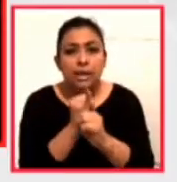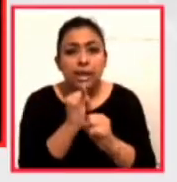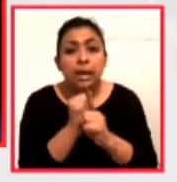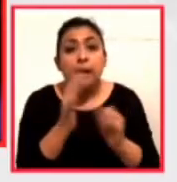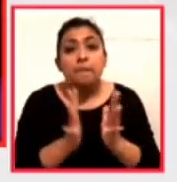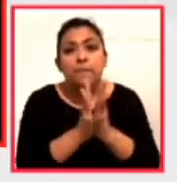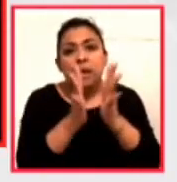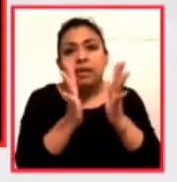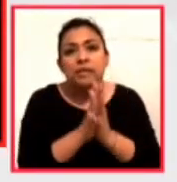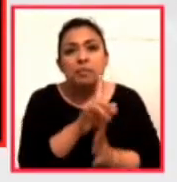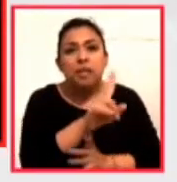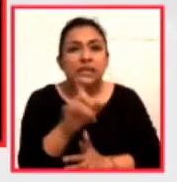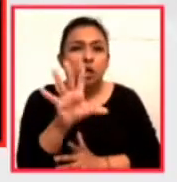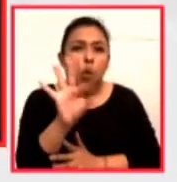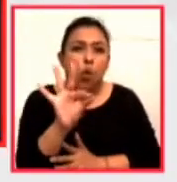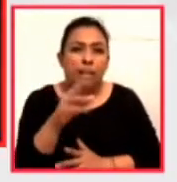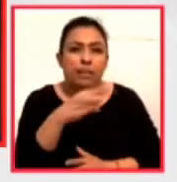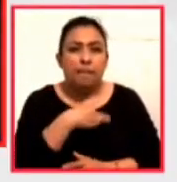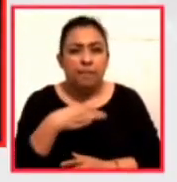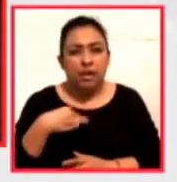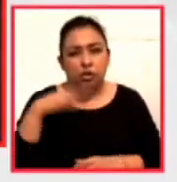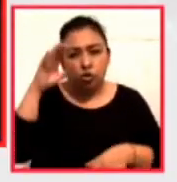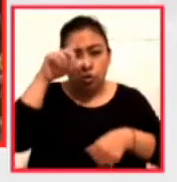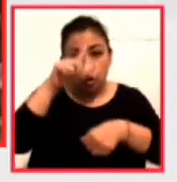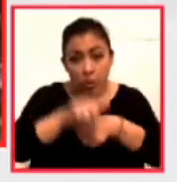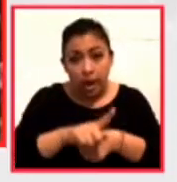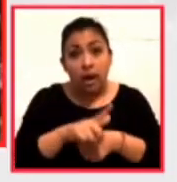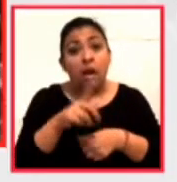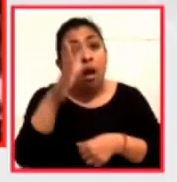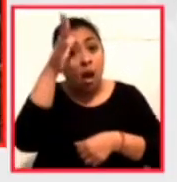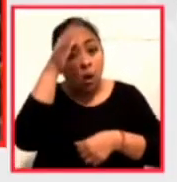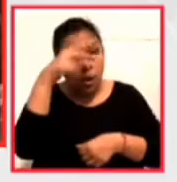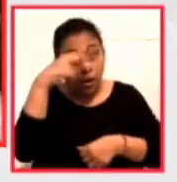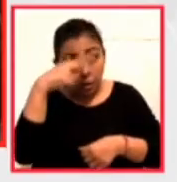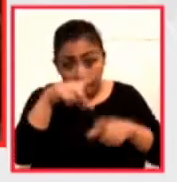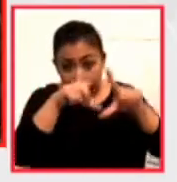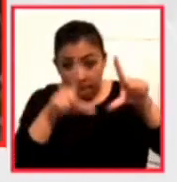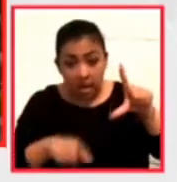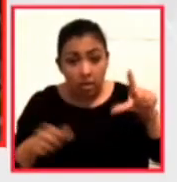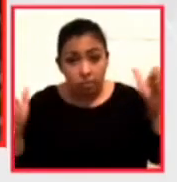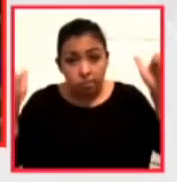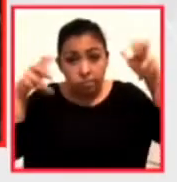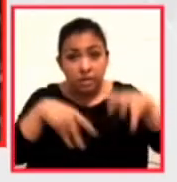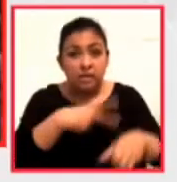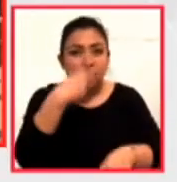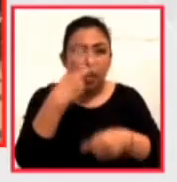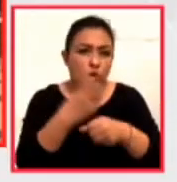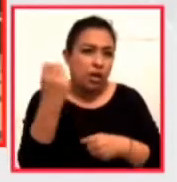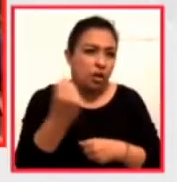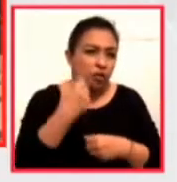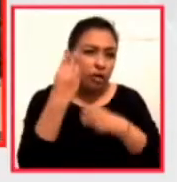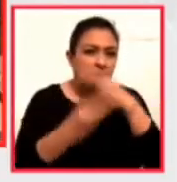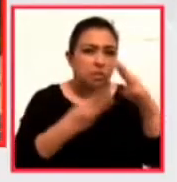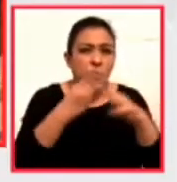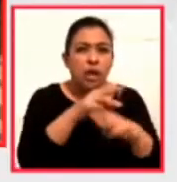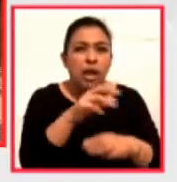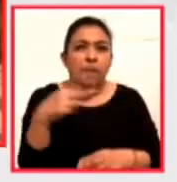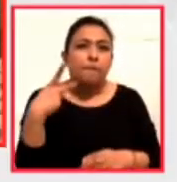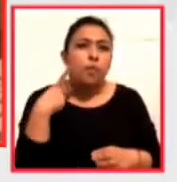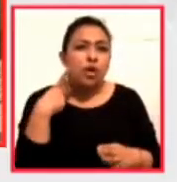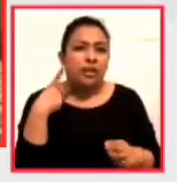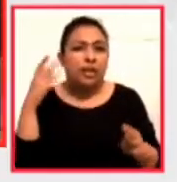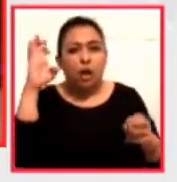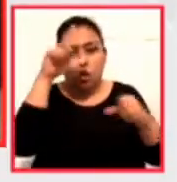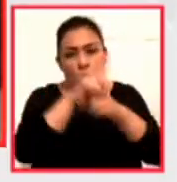participaron 140 ministros de Cultura, se acordó que México será sede de la segunda edición de la Conferencia Mundial sobre Políticas Culturales